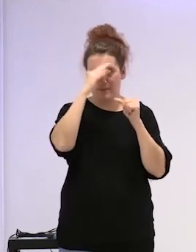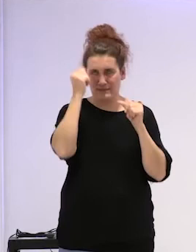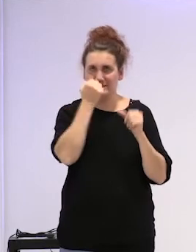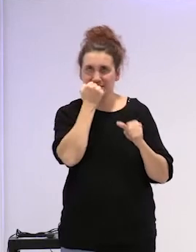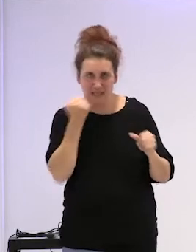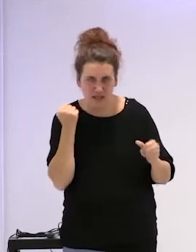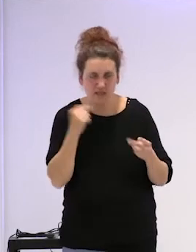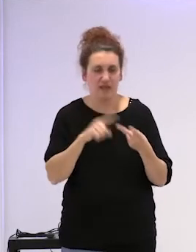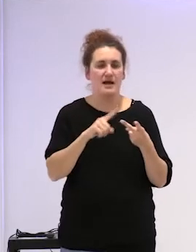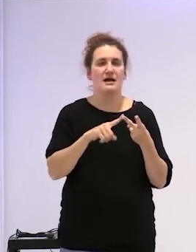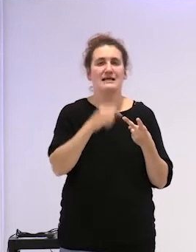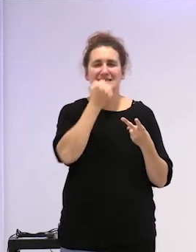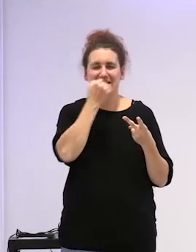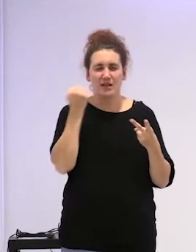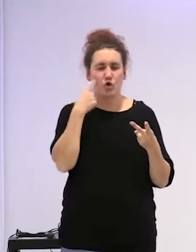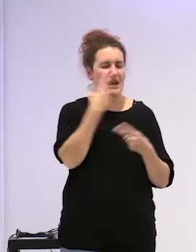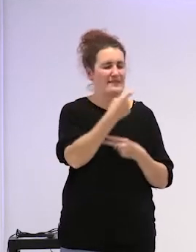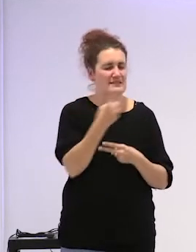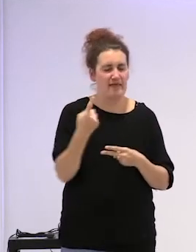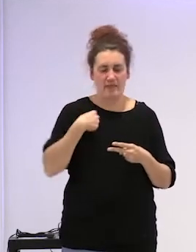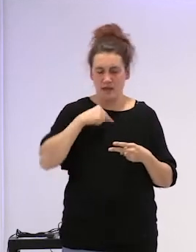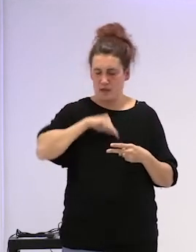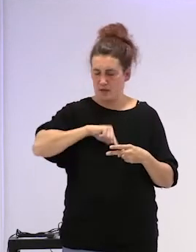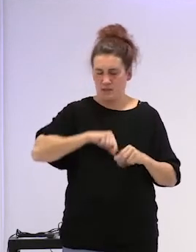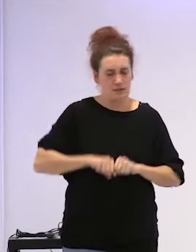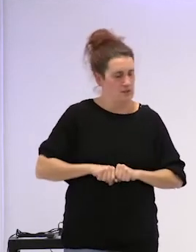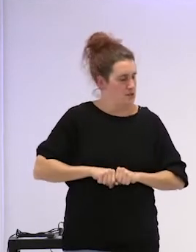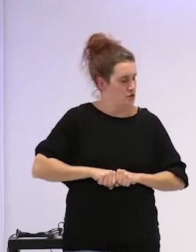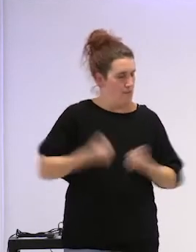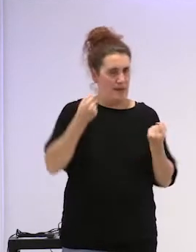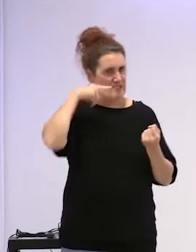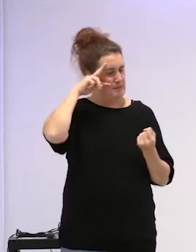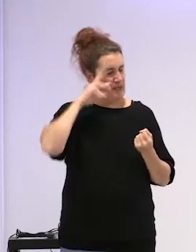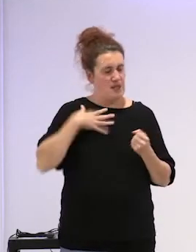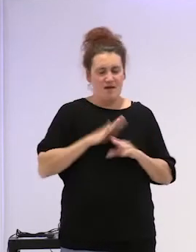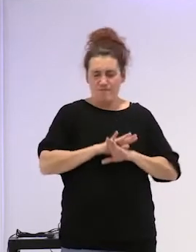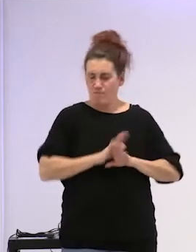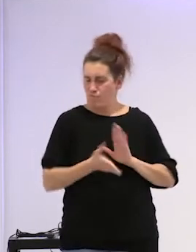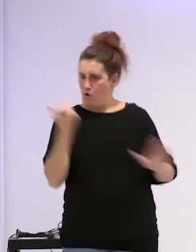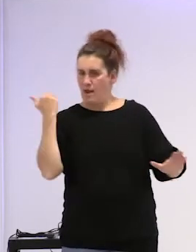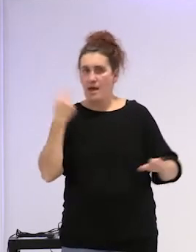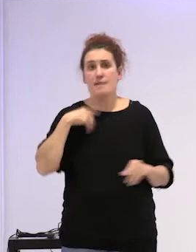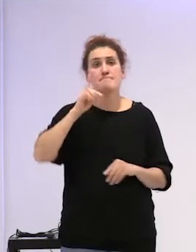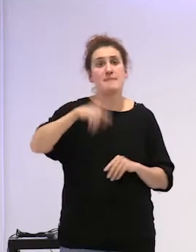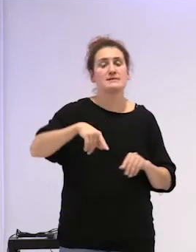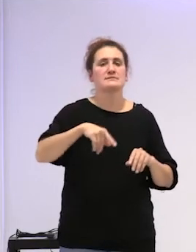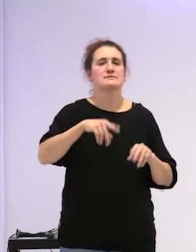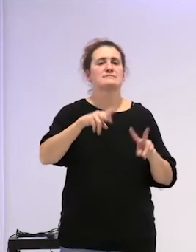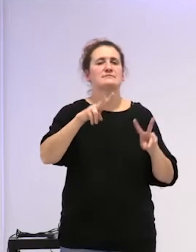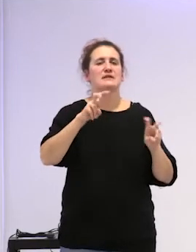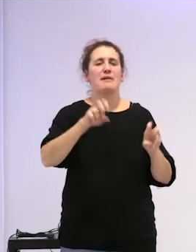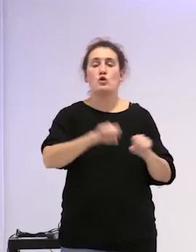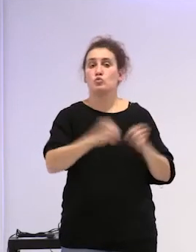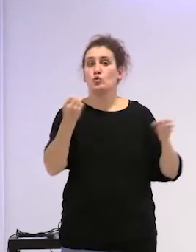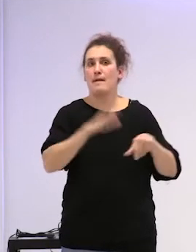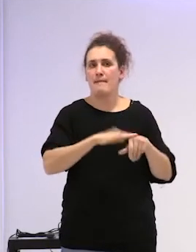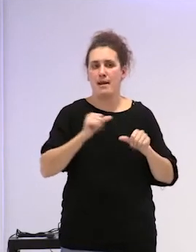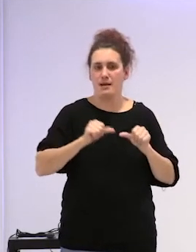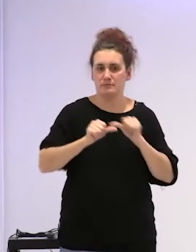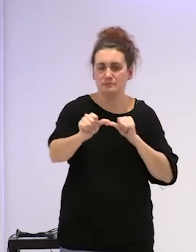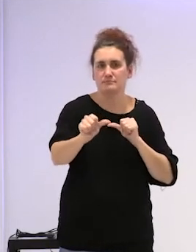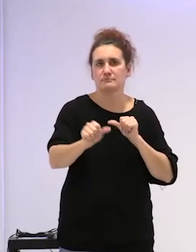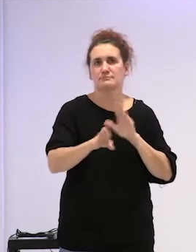silencio a la necesidad de romper con una misma y con la experiencia que ha tenido y de la ruptura al punto de fuerza para poder seguir